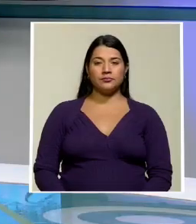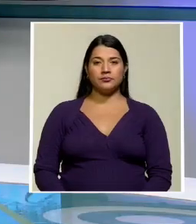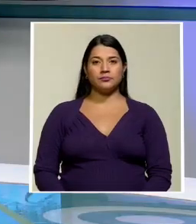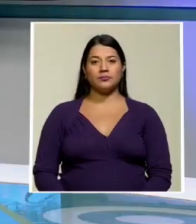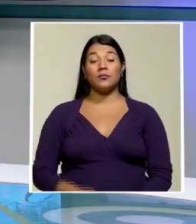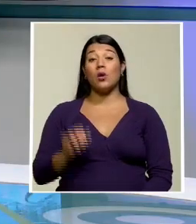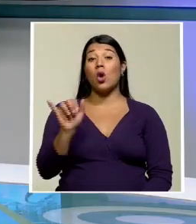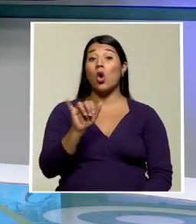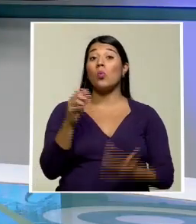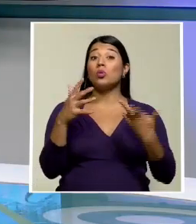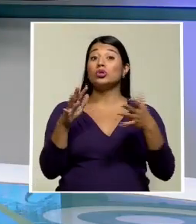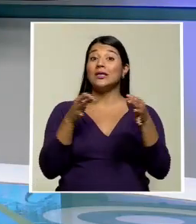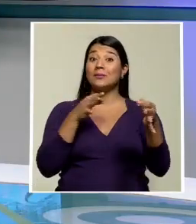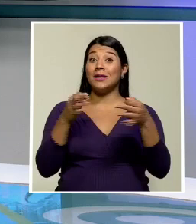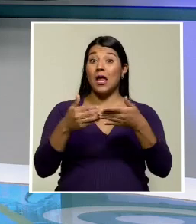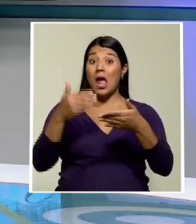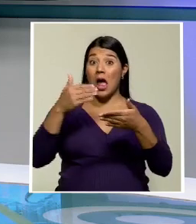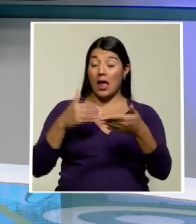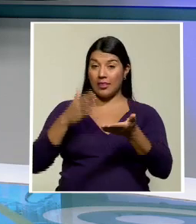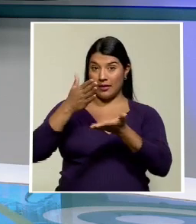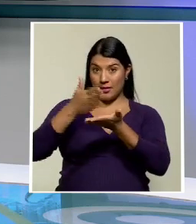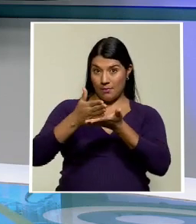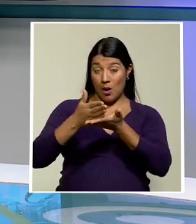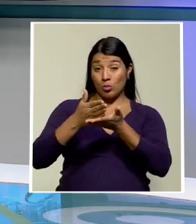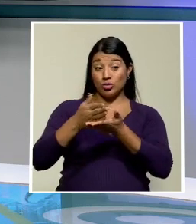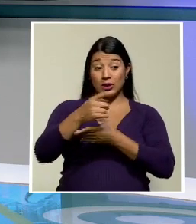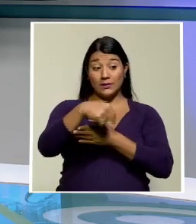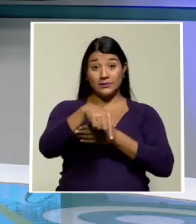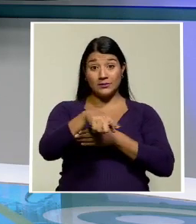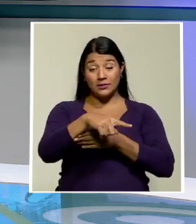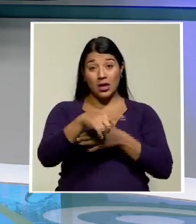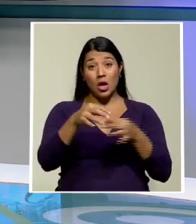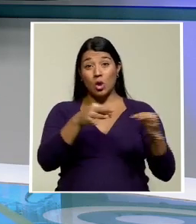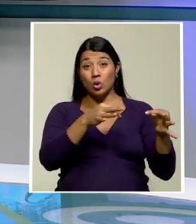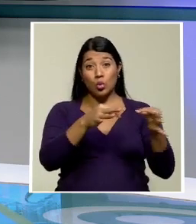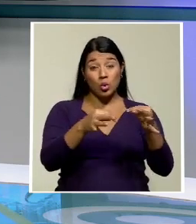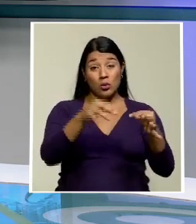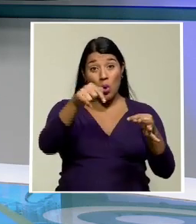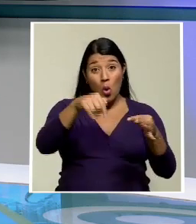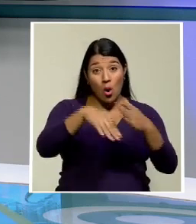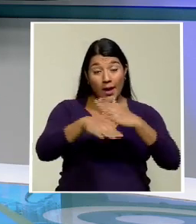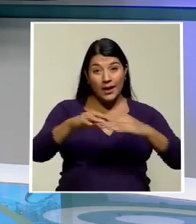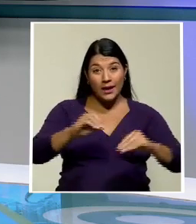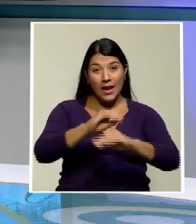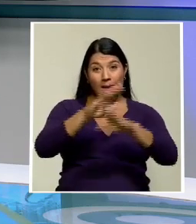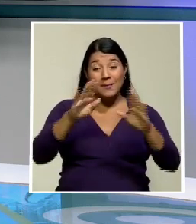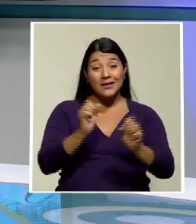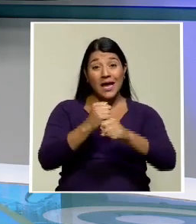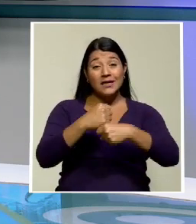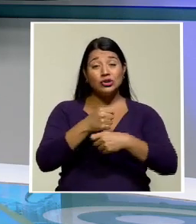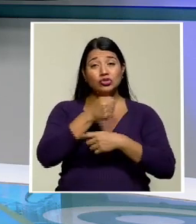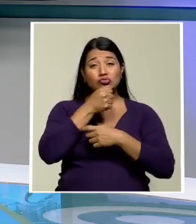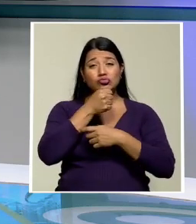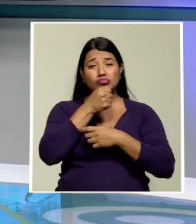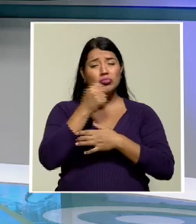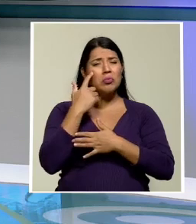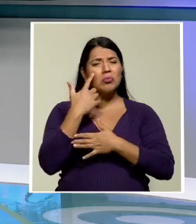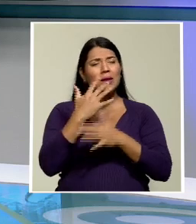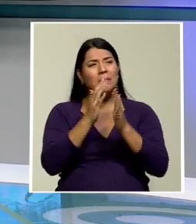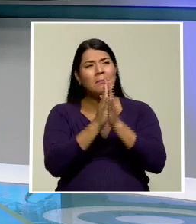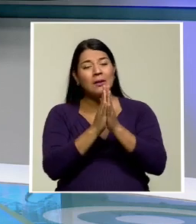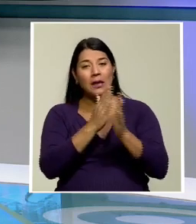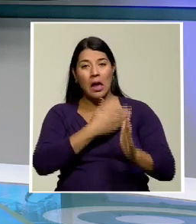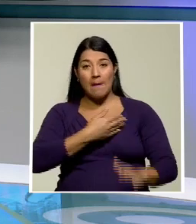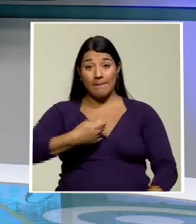Como le adelantamos antes de ir a la pausa, el sector turístico realizó esta mañana una conferencia de prensa para solicitarle al presidente de la